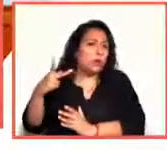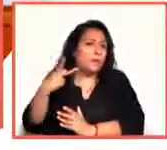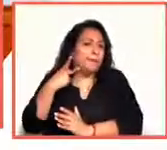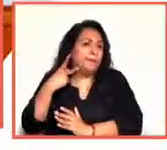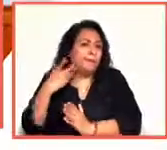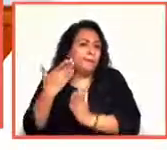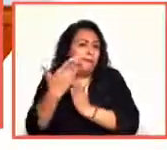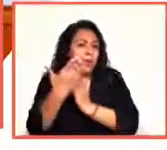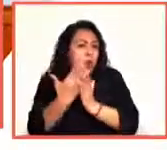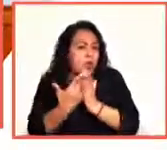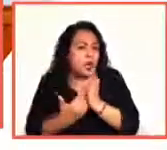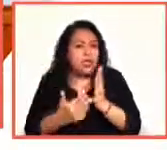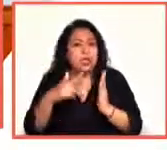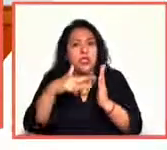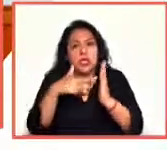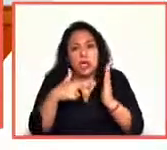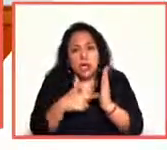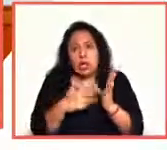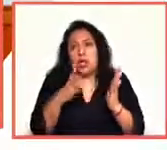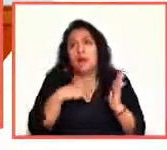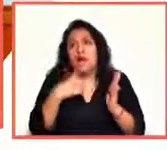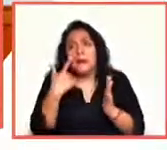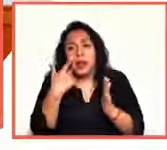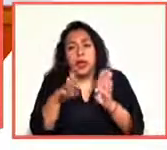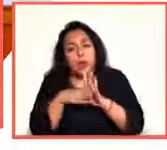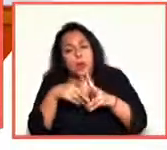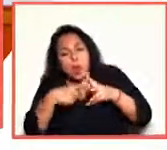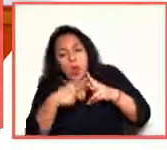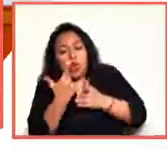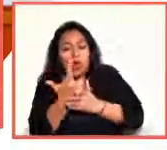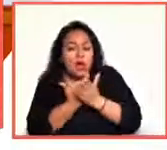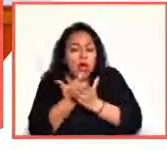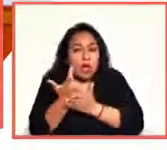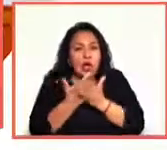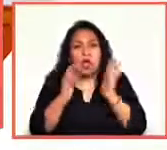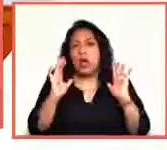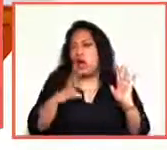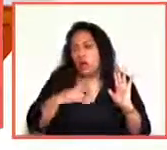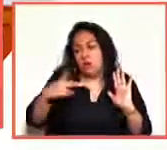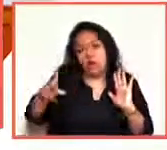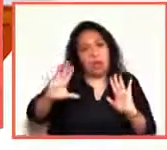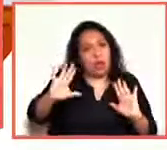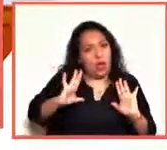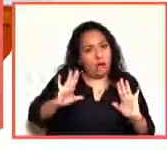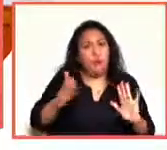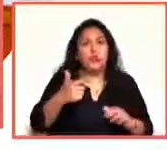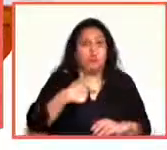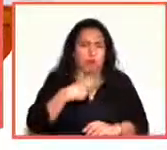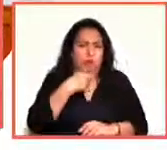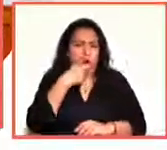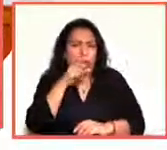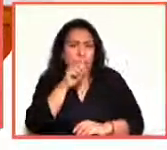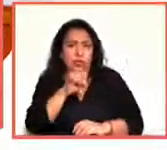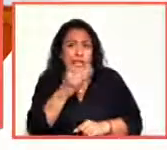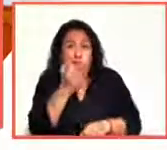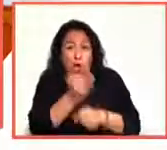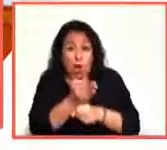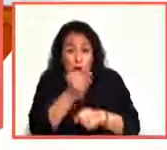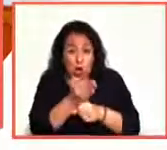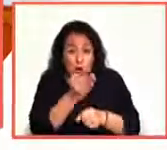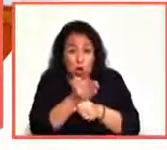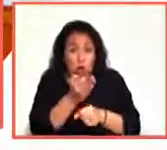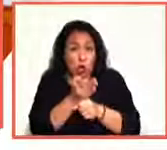tienen su forma de manejar su presupuesto o sus ingresos. Y en este caso, yo puedo decirte que ahorita a nivel de